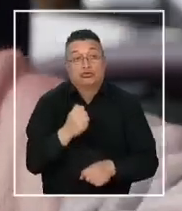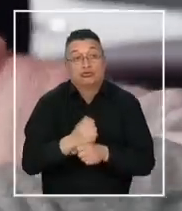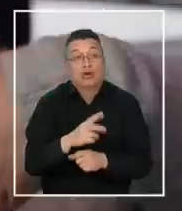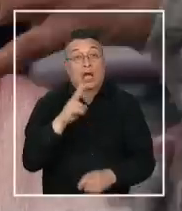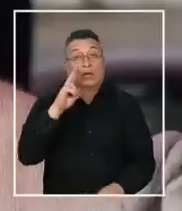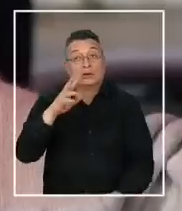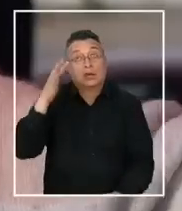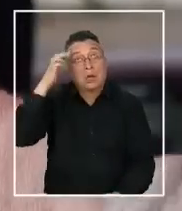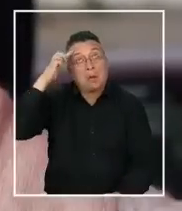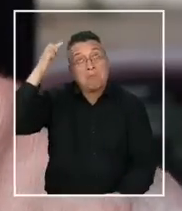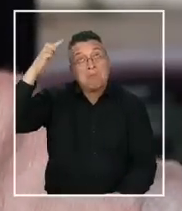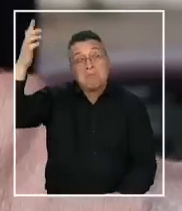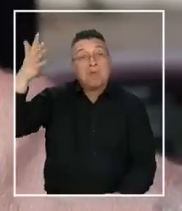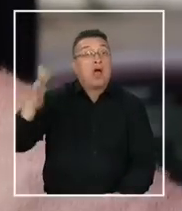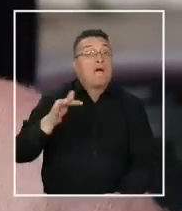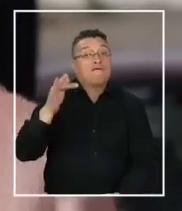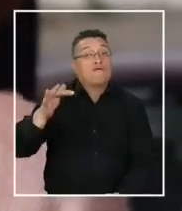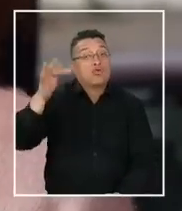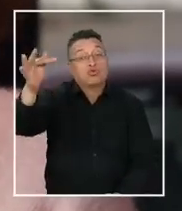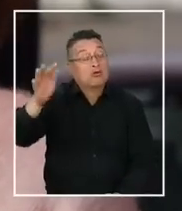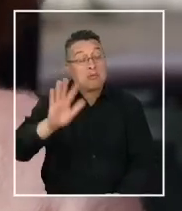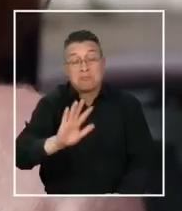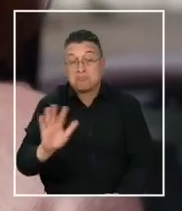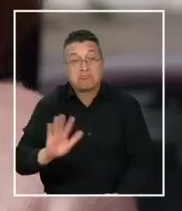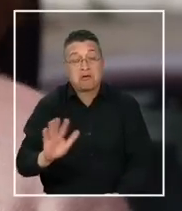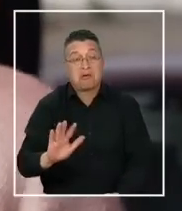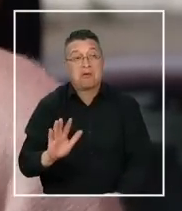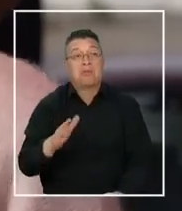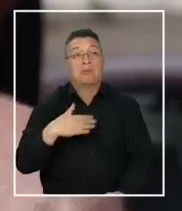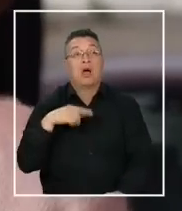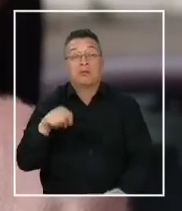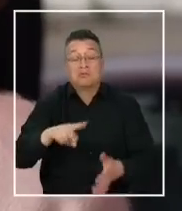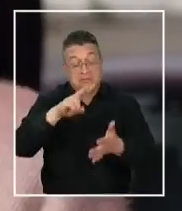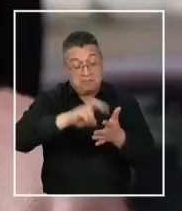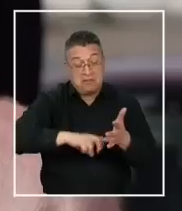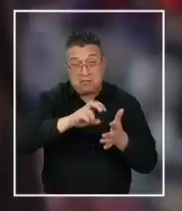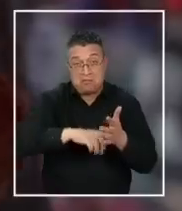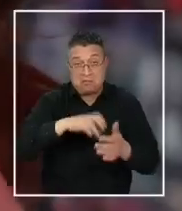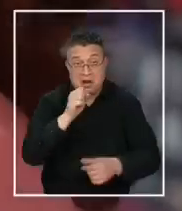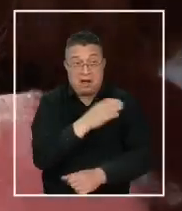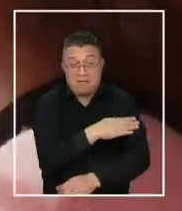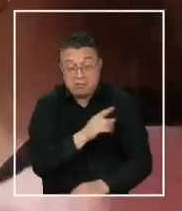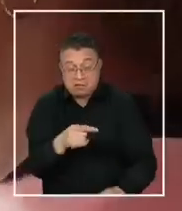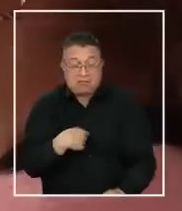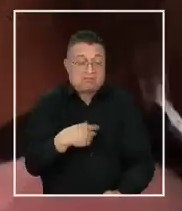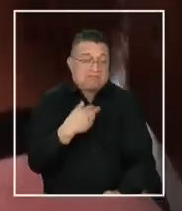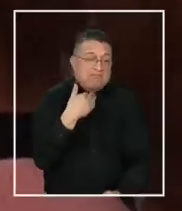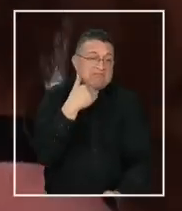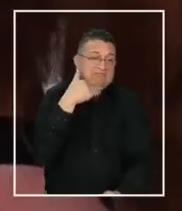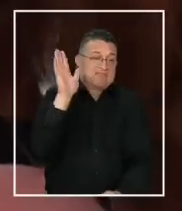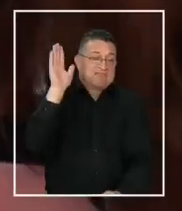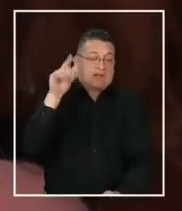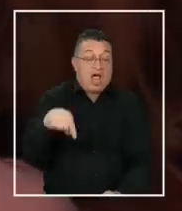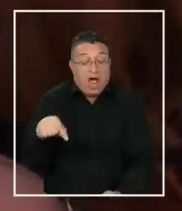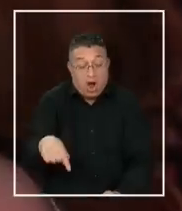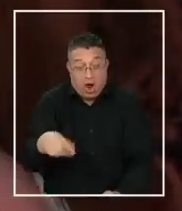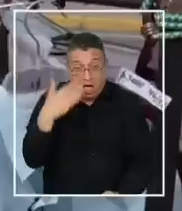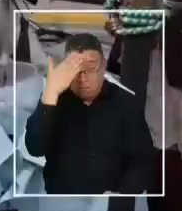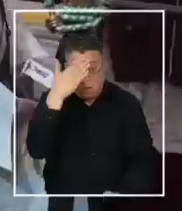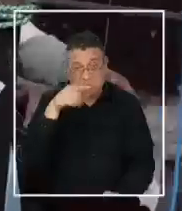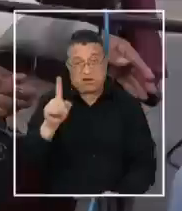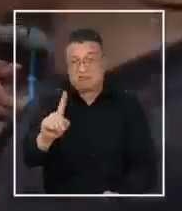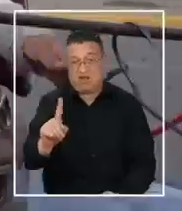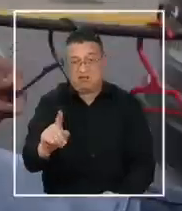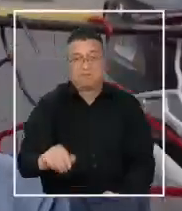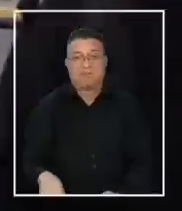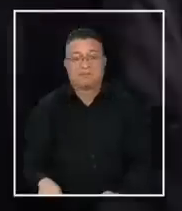pensar en lo que va a pasar más adelante, por lo tanto a las cotizaciones y esas cosas no... ¿Hoy en día no te preocupa? Hoy en no me preocupa.